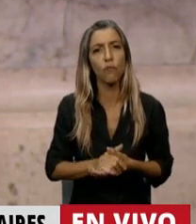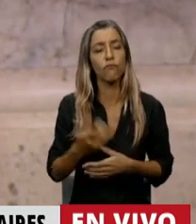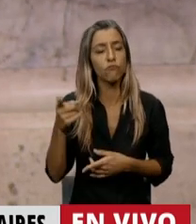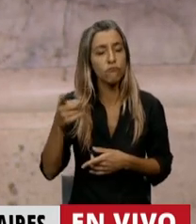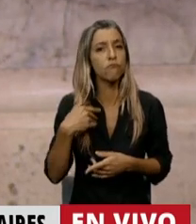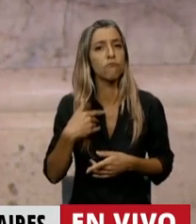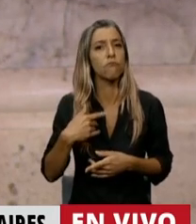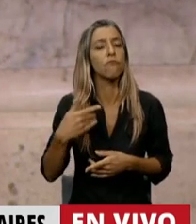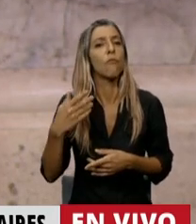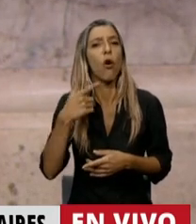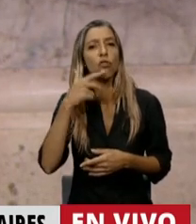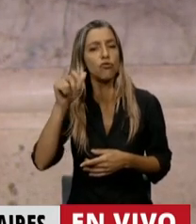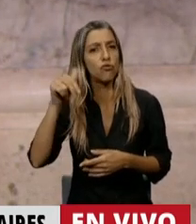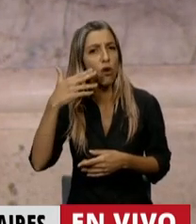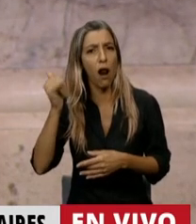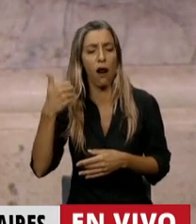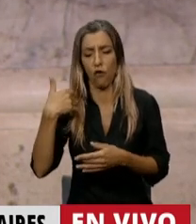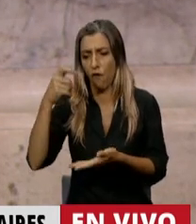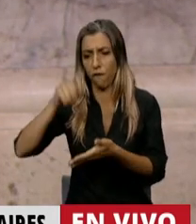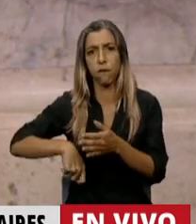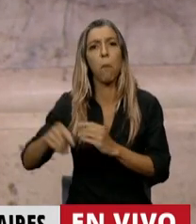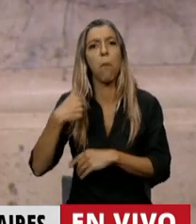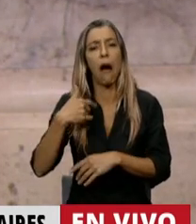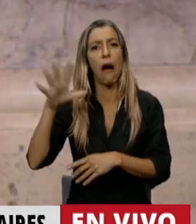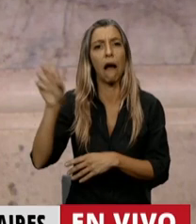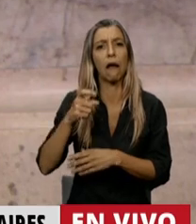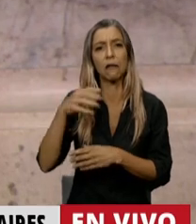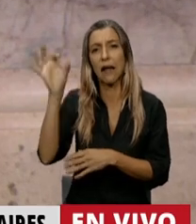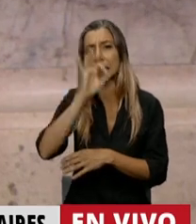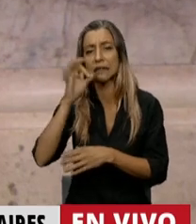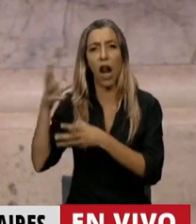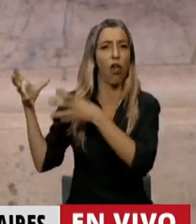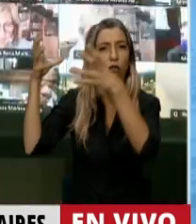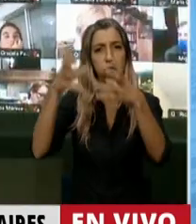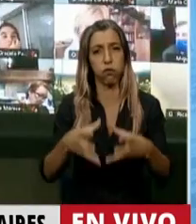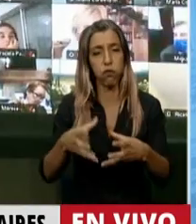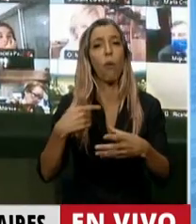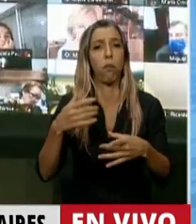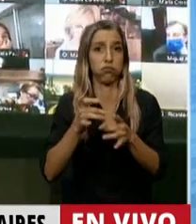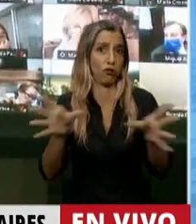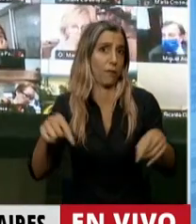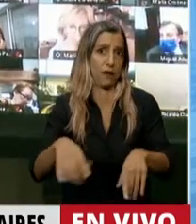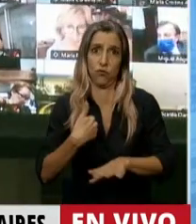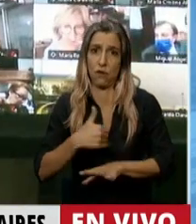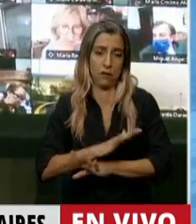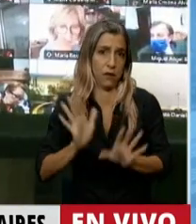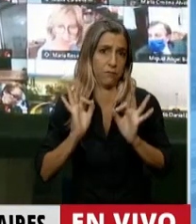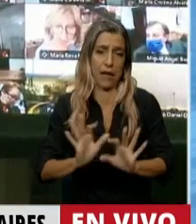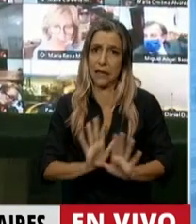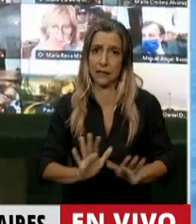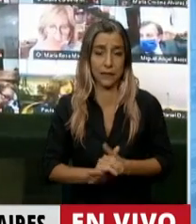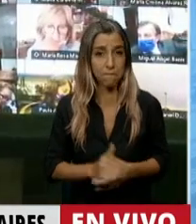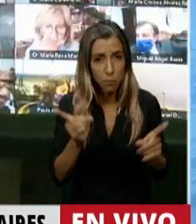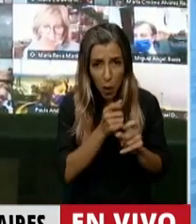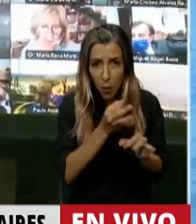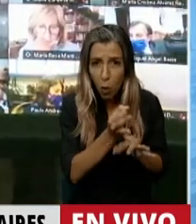traer una megafactoría de cría de cerdos totalmente contaminante al país? ¿Es